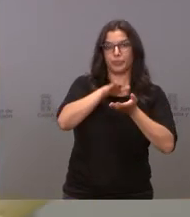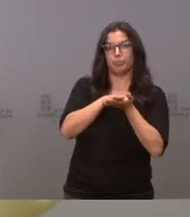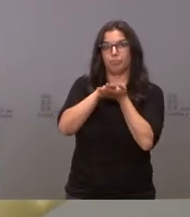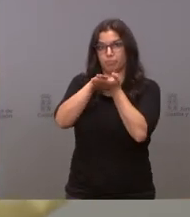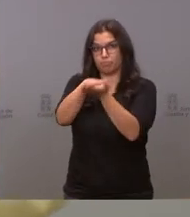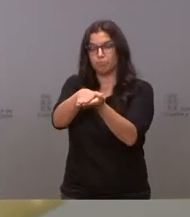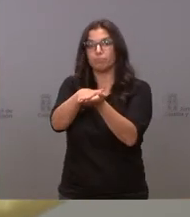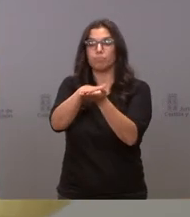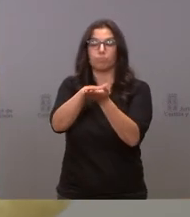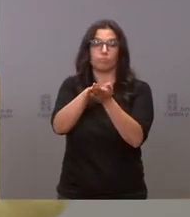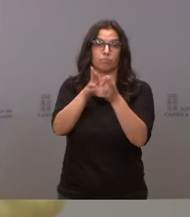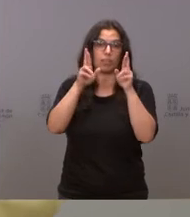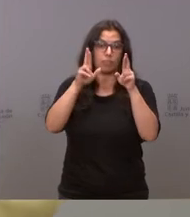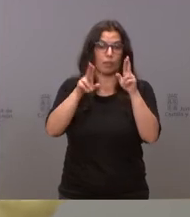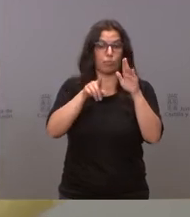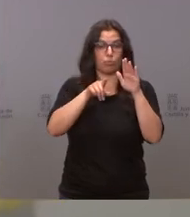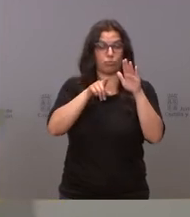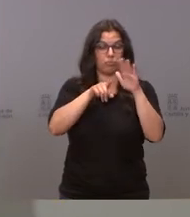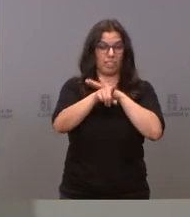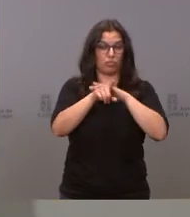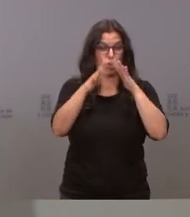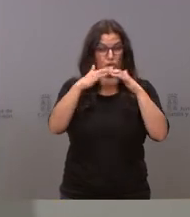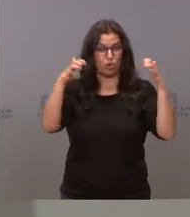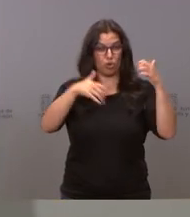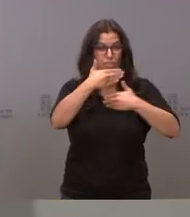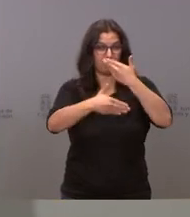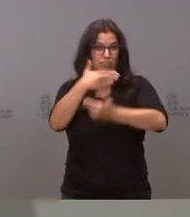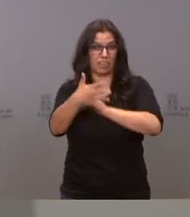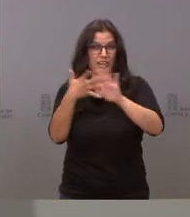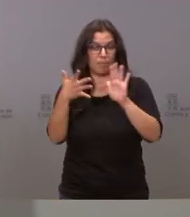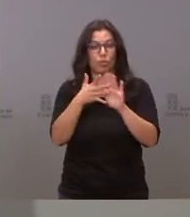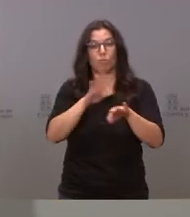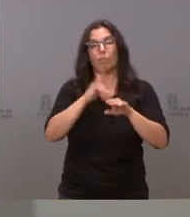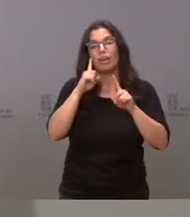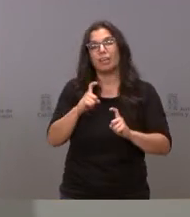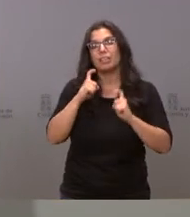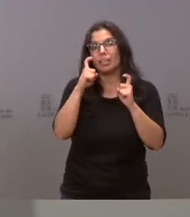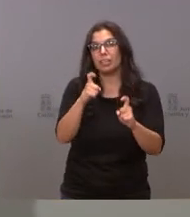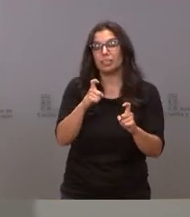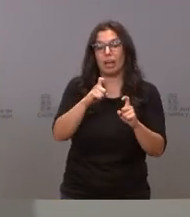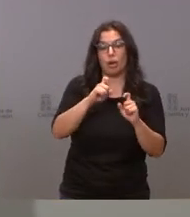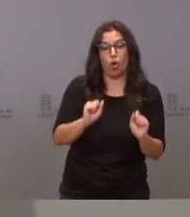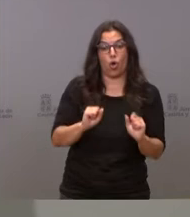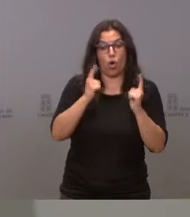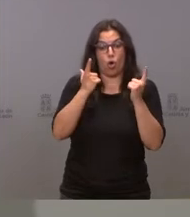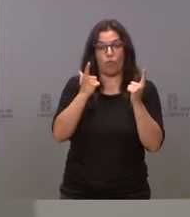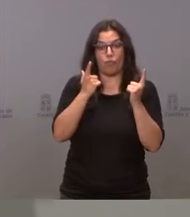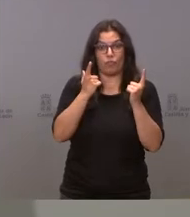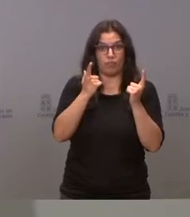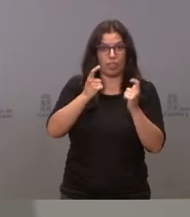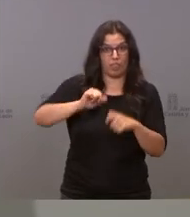su trámite por las Cortes sea lo más rápido posible para conseguir su entrada en vigor en